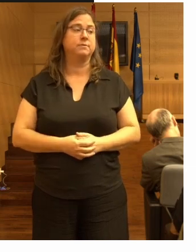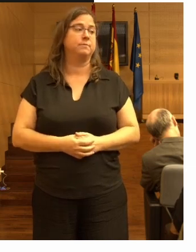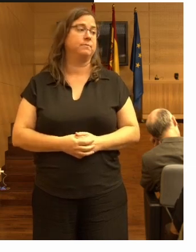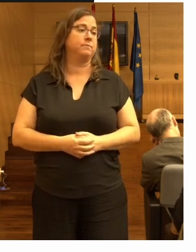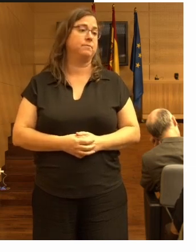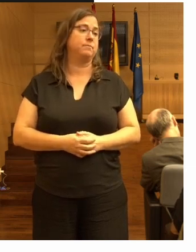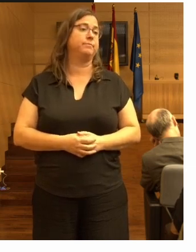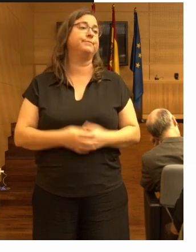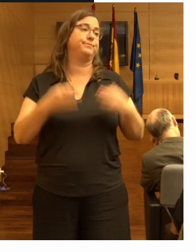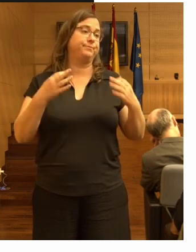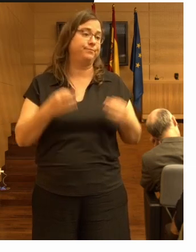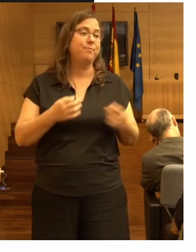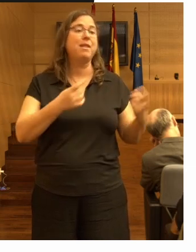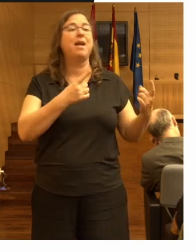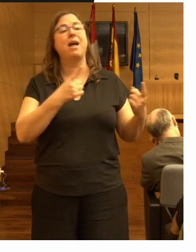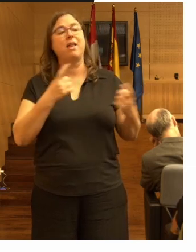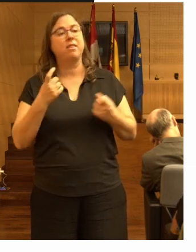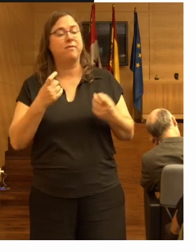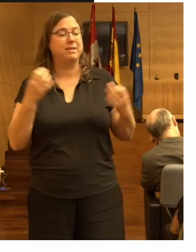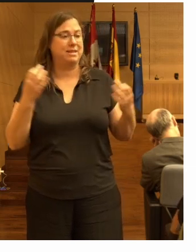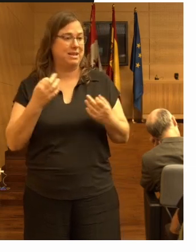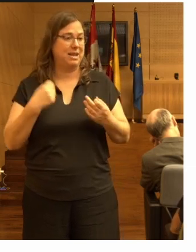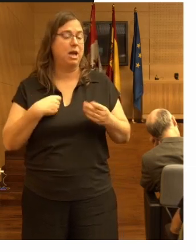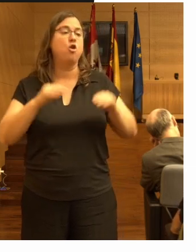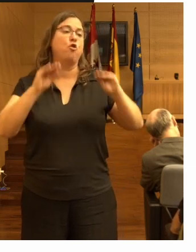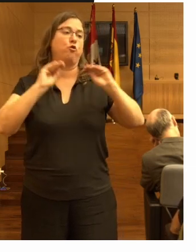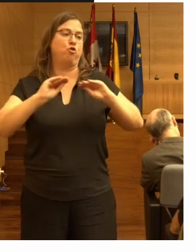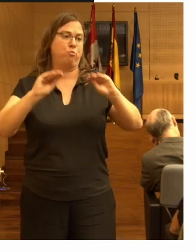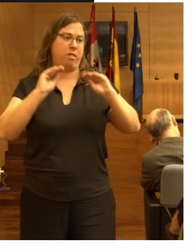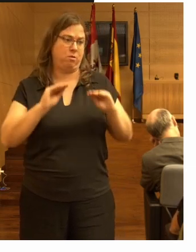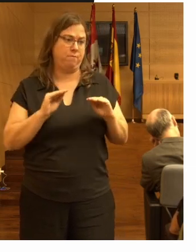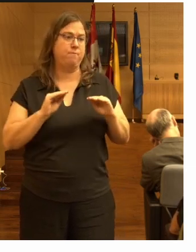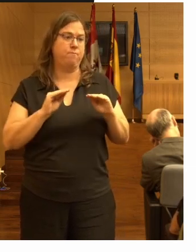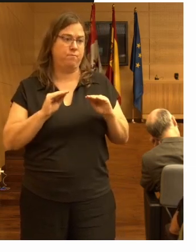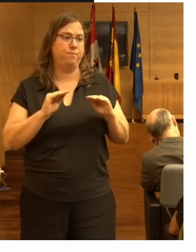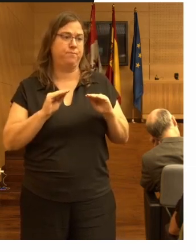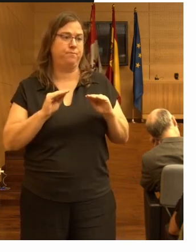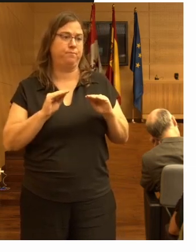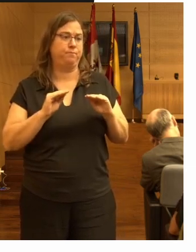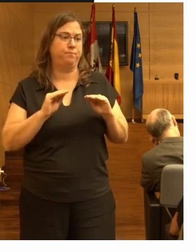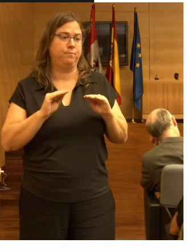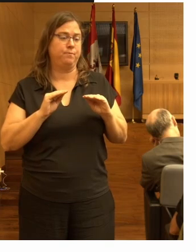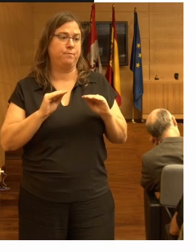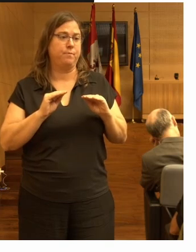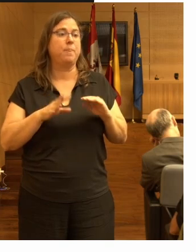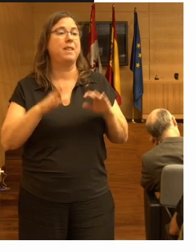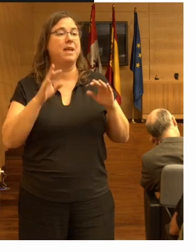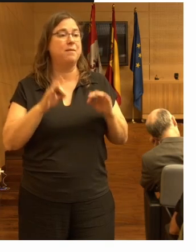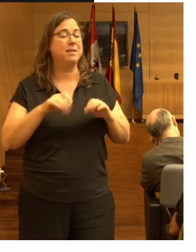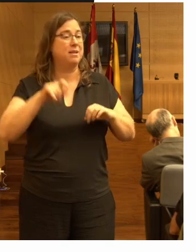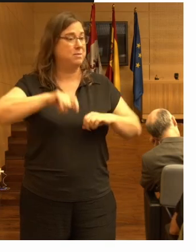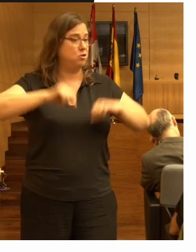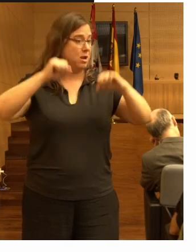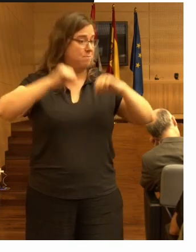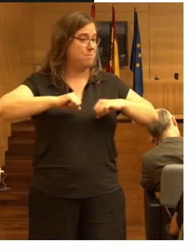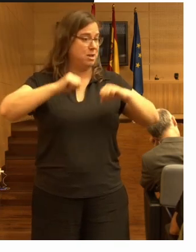por supuesto siempre hace falta formación muchos de estos mayores